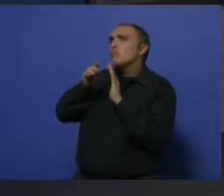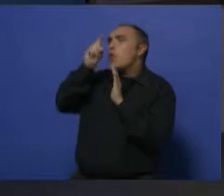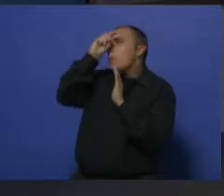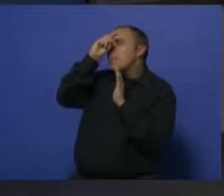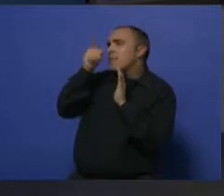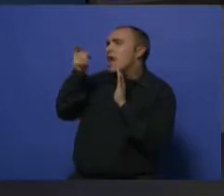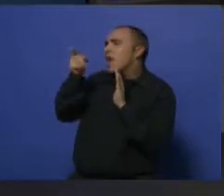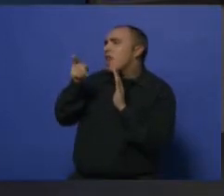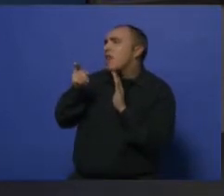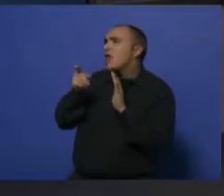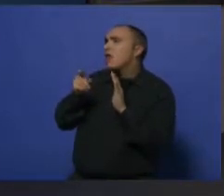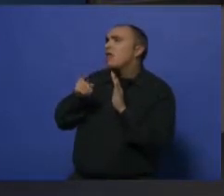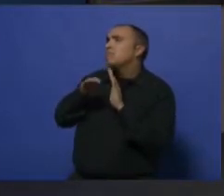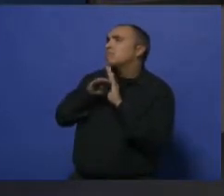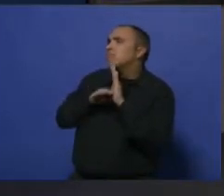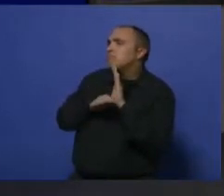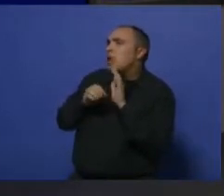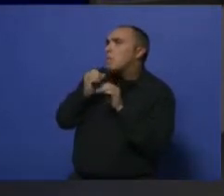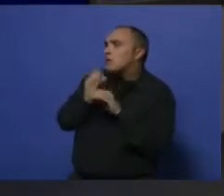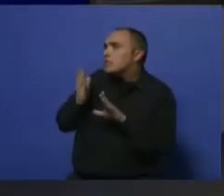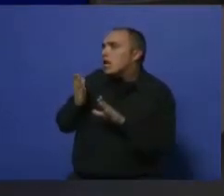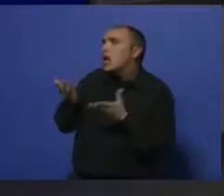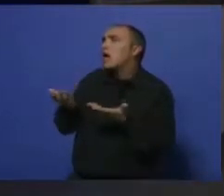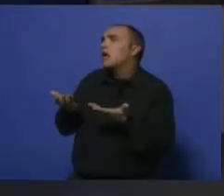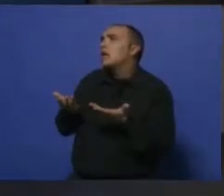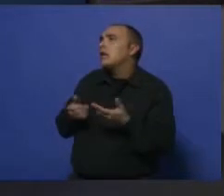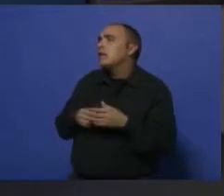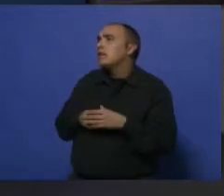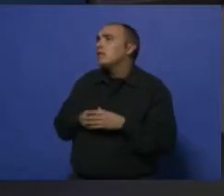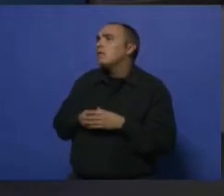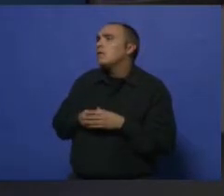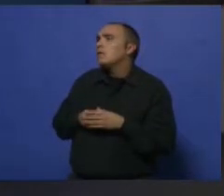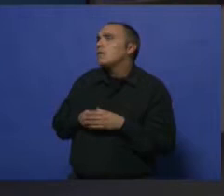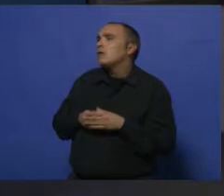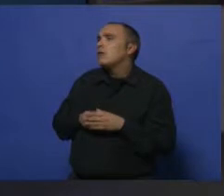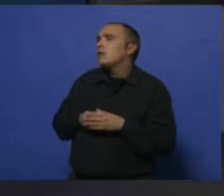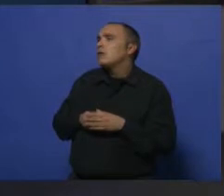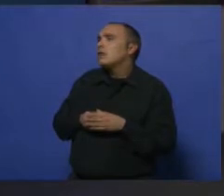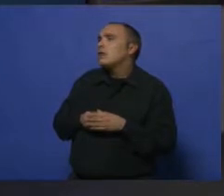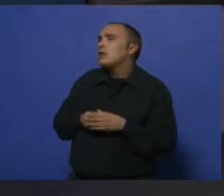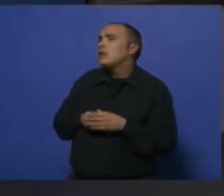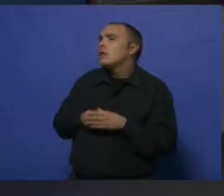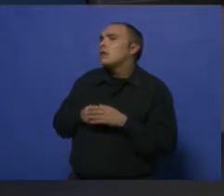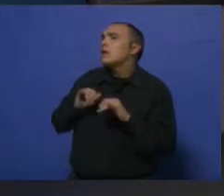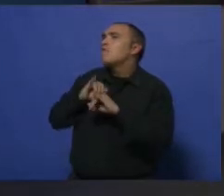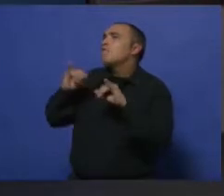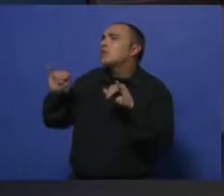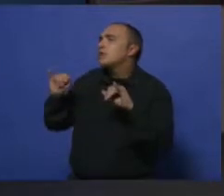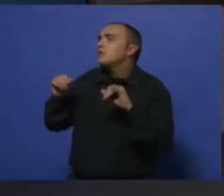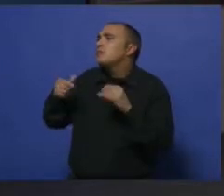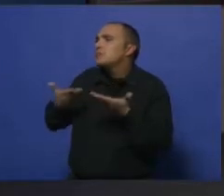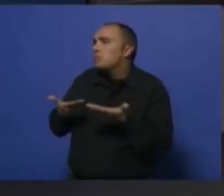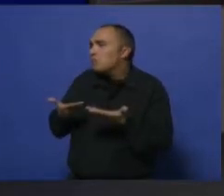saben, por más de lo que digamos en los medios y la tranquilidad que traten de llevar ustedes, la urgencia se va a ver. No sé si colapsada, pero con mucha gente presente, ¿no?